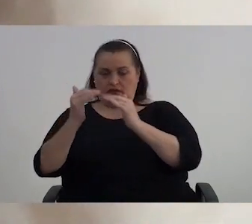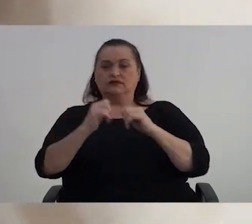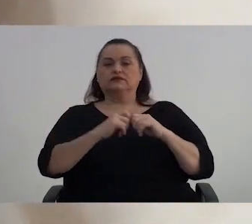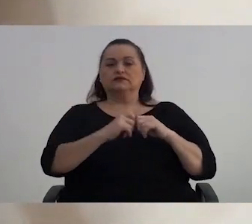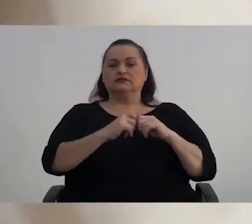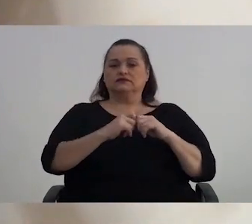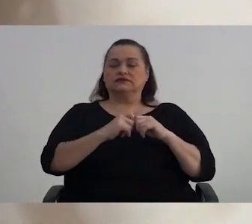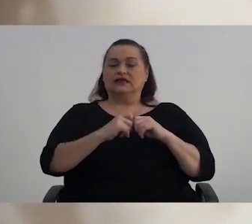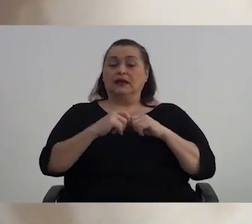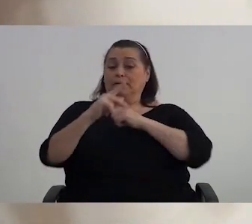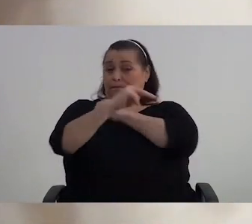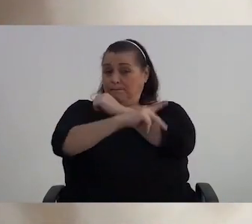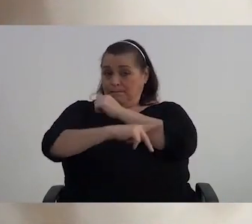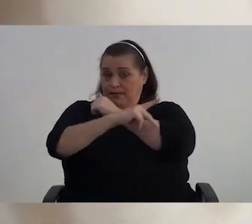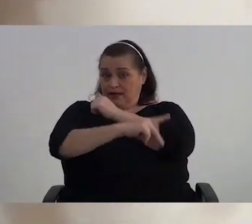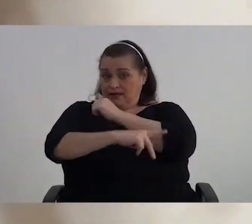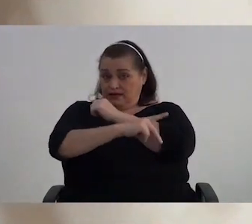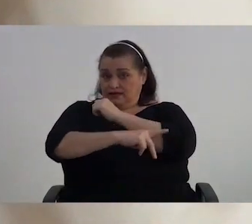naciones,